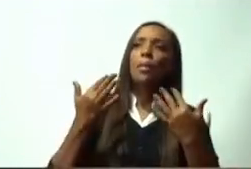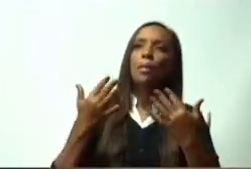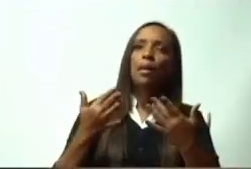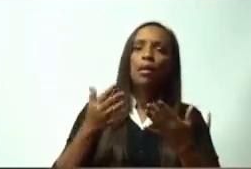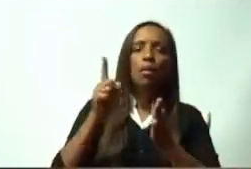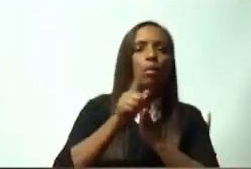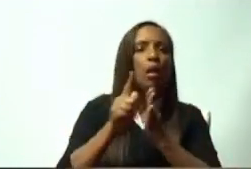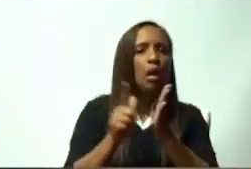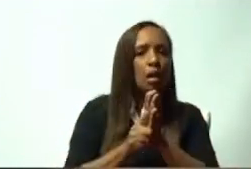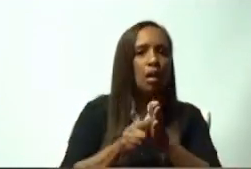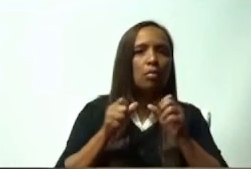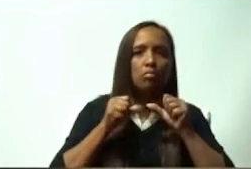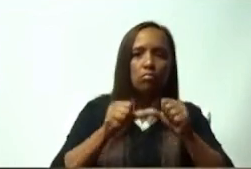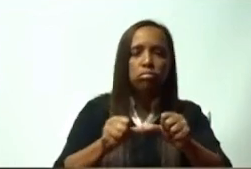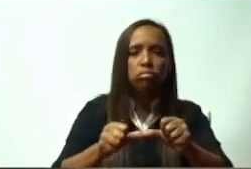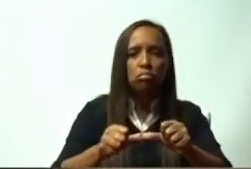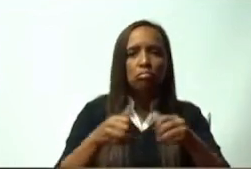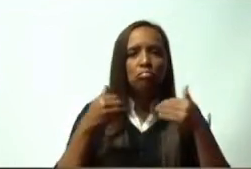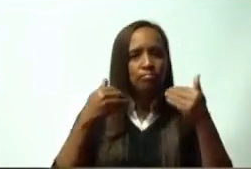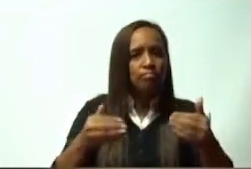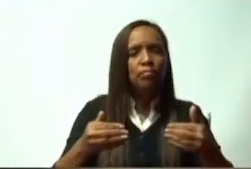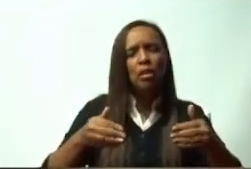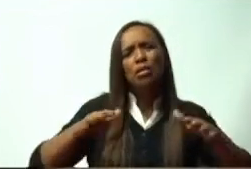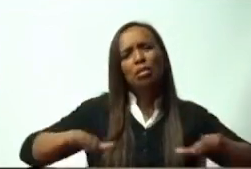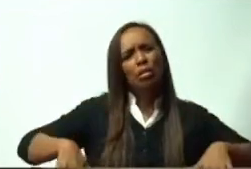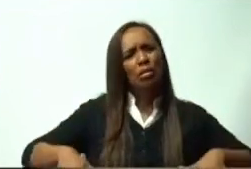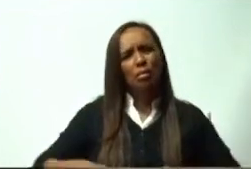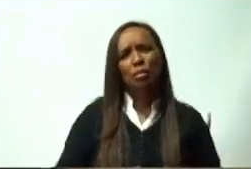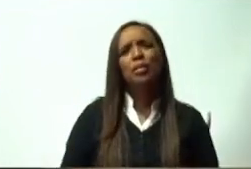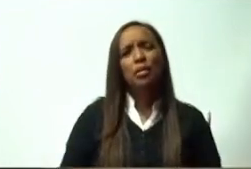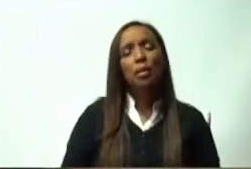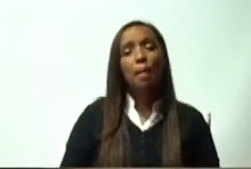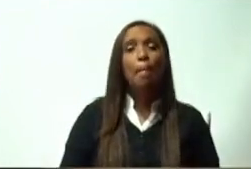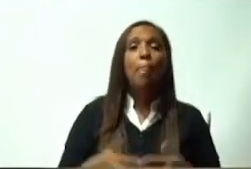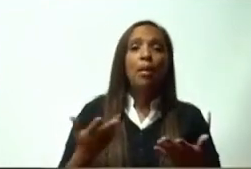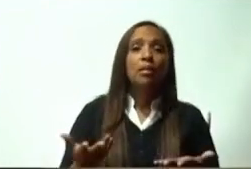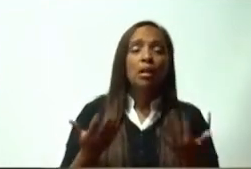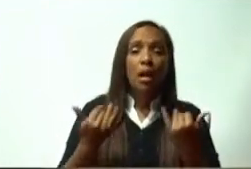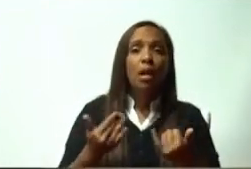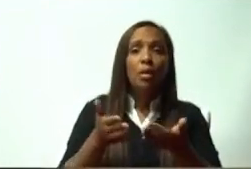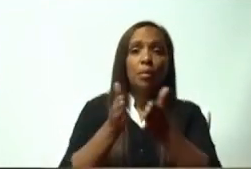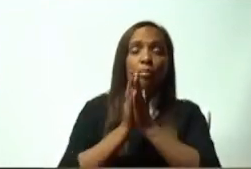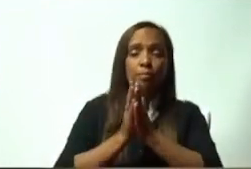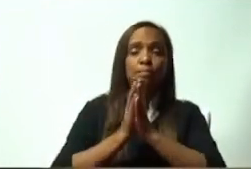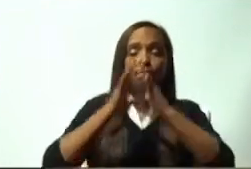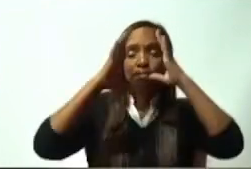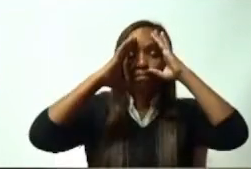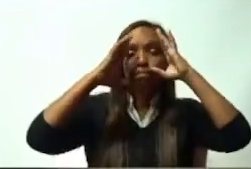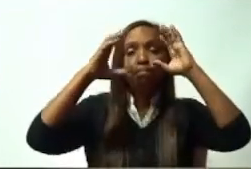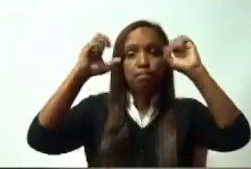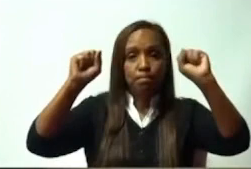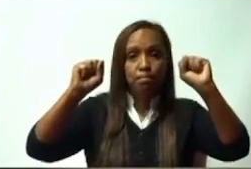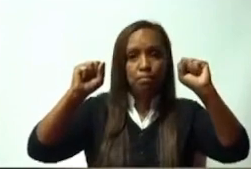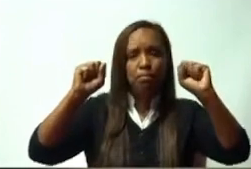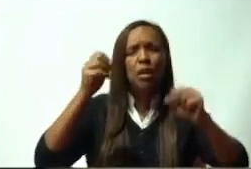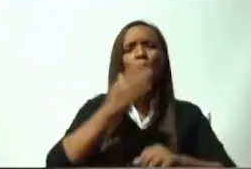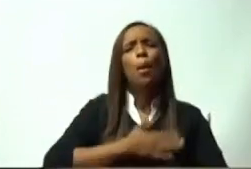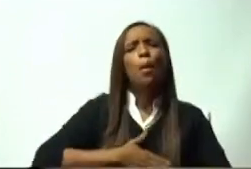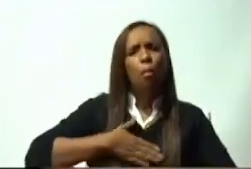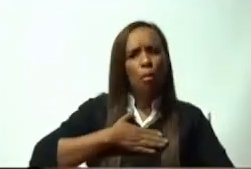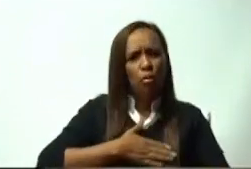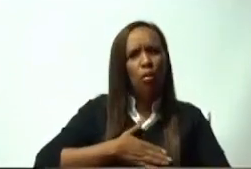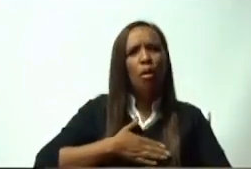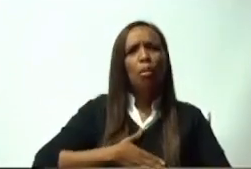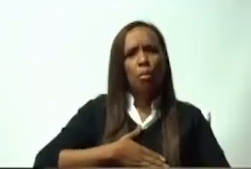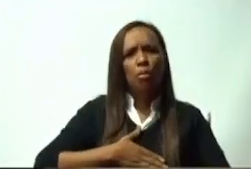aquí adentro para hacer el llamado al presidente de que operativice la ley con la entrada en vigor de su reglamento que hace